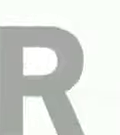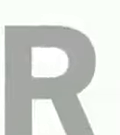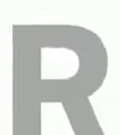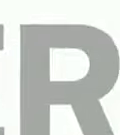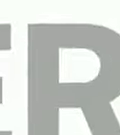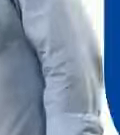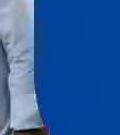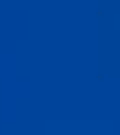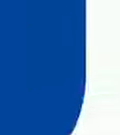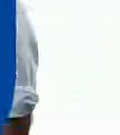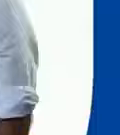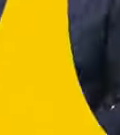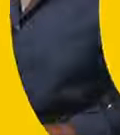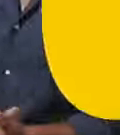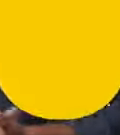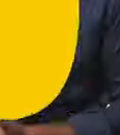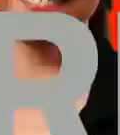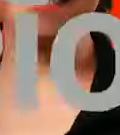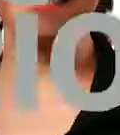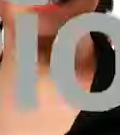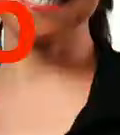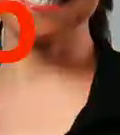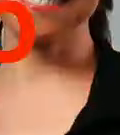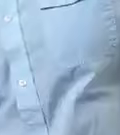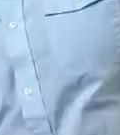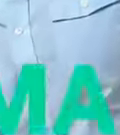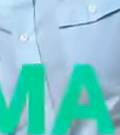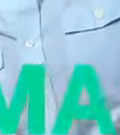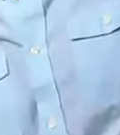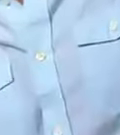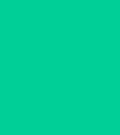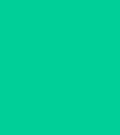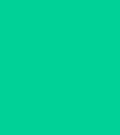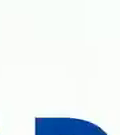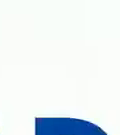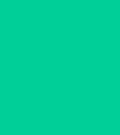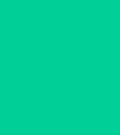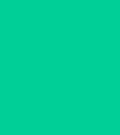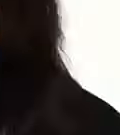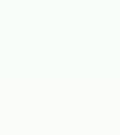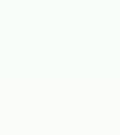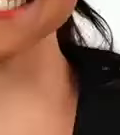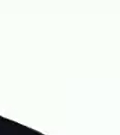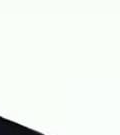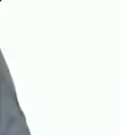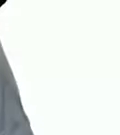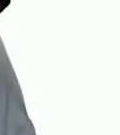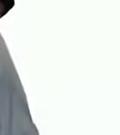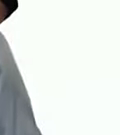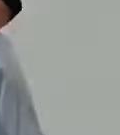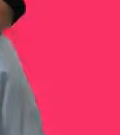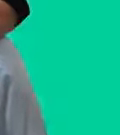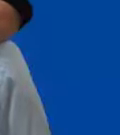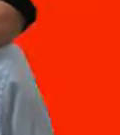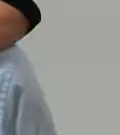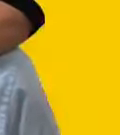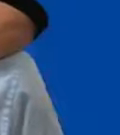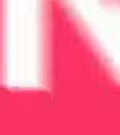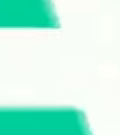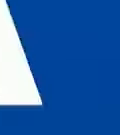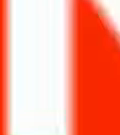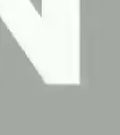Natalia y Javier llegan en nuevo horario, con un programa renovado, en tiempos para reinventarse.